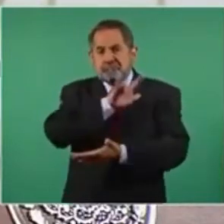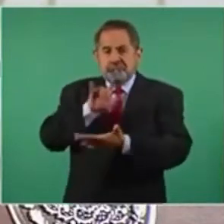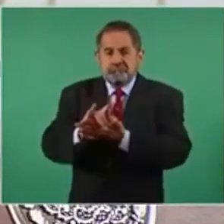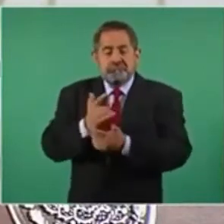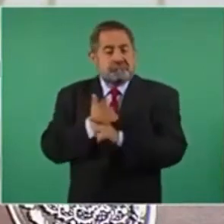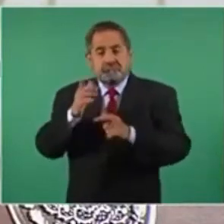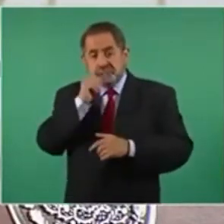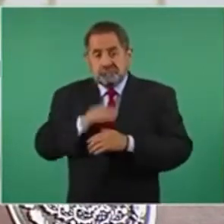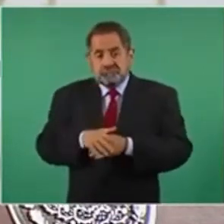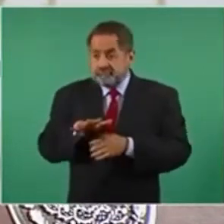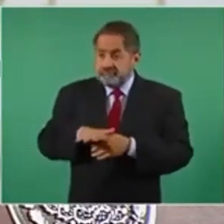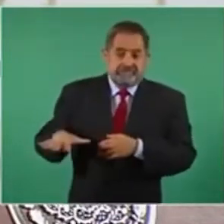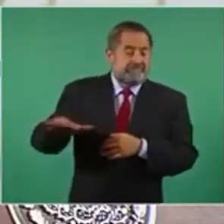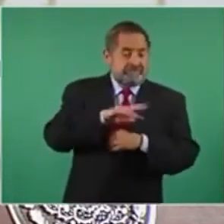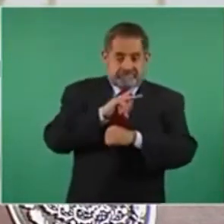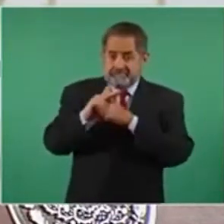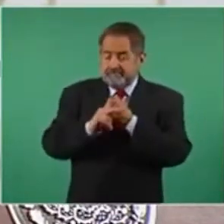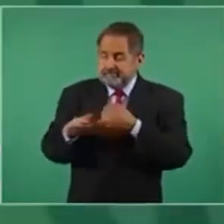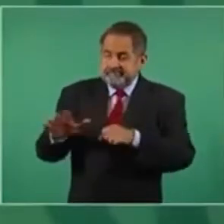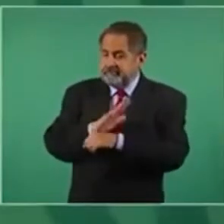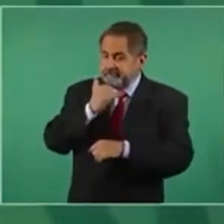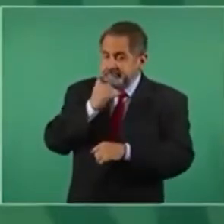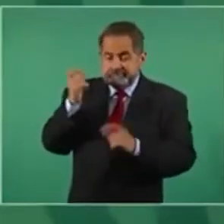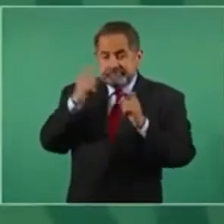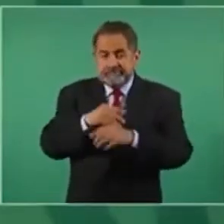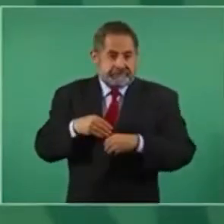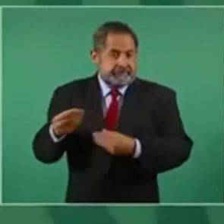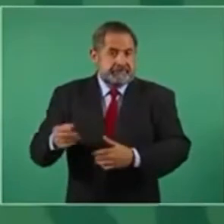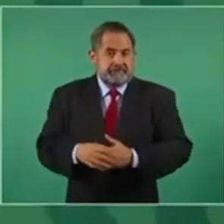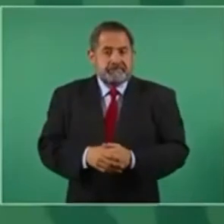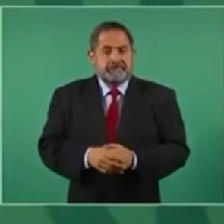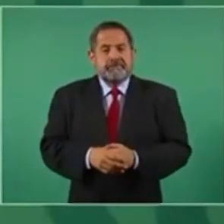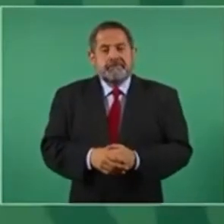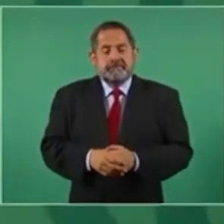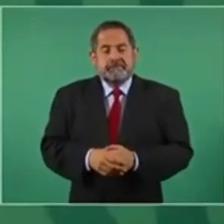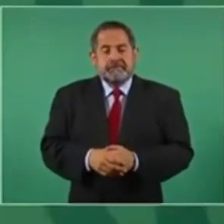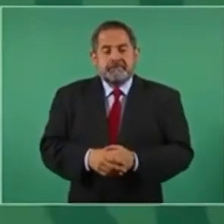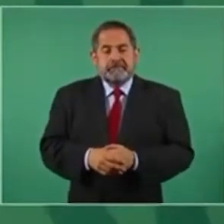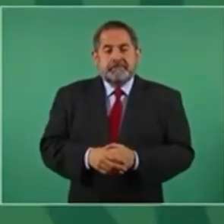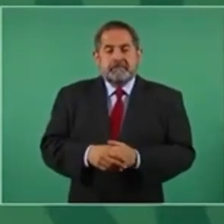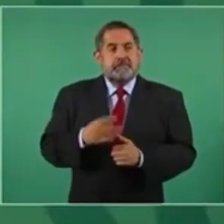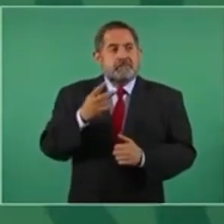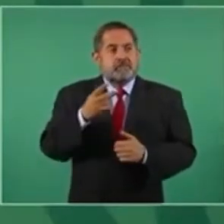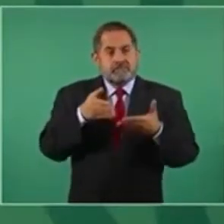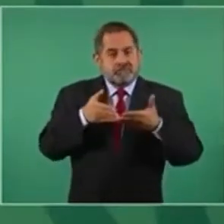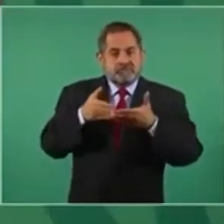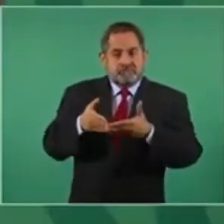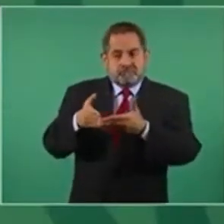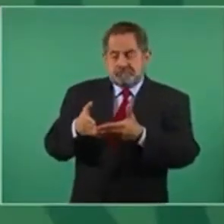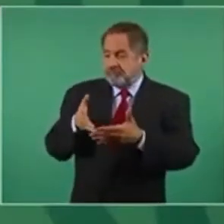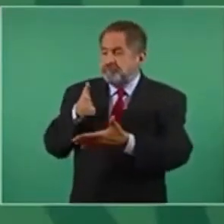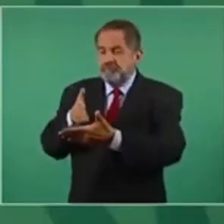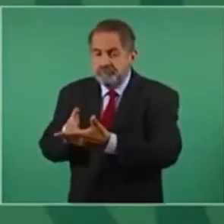Haití, reveló este miércoles el presidente mexicano, Andrés Manuel López Obrador, en su acostumbrada rueda de prensa. El